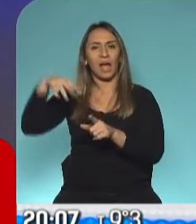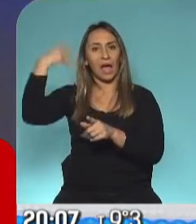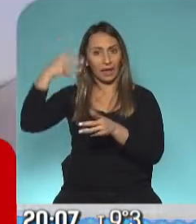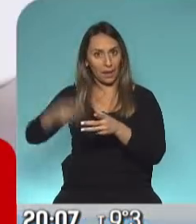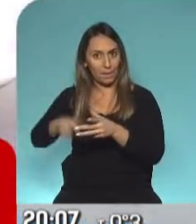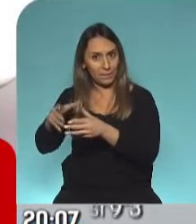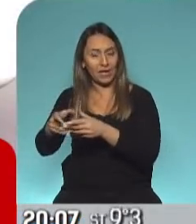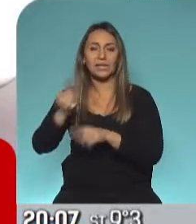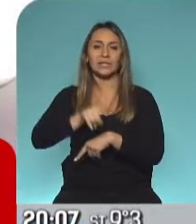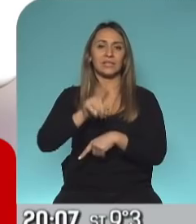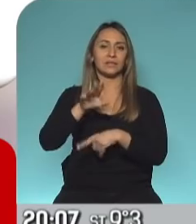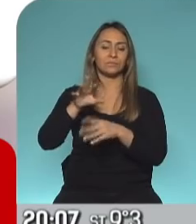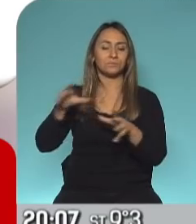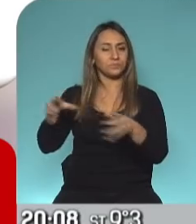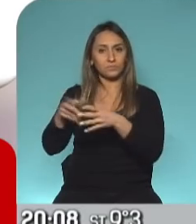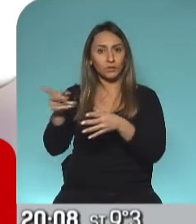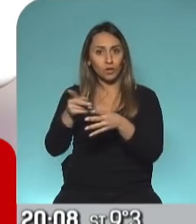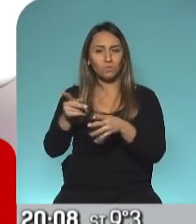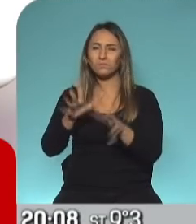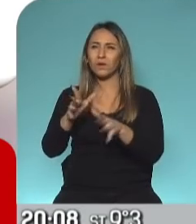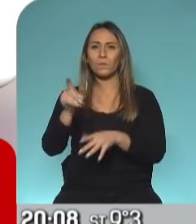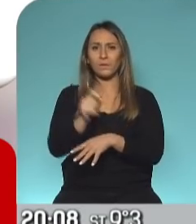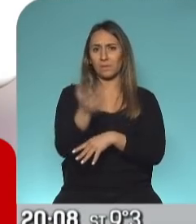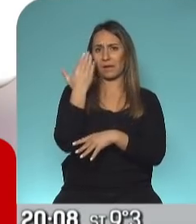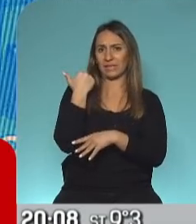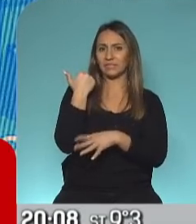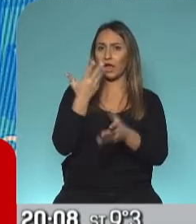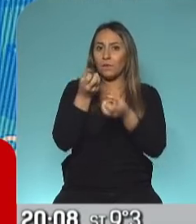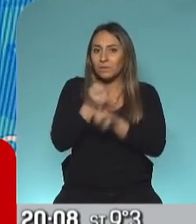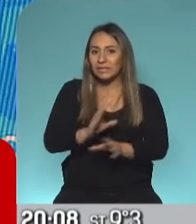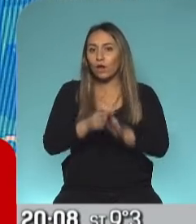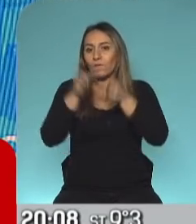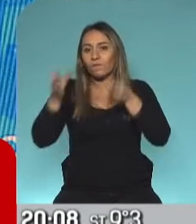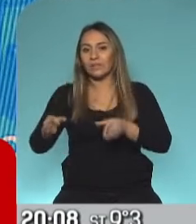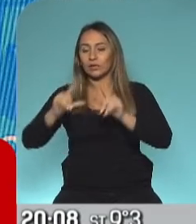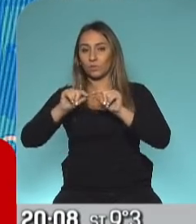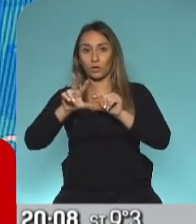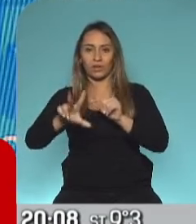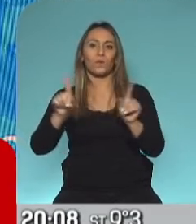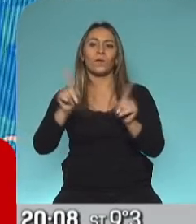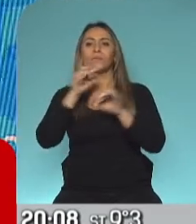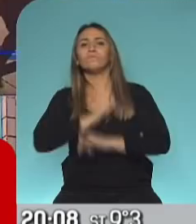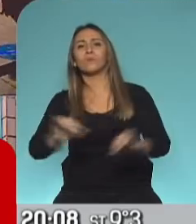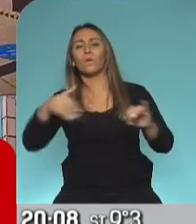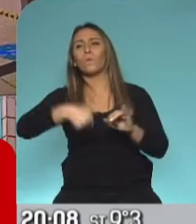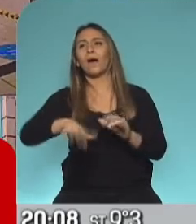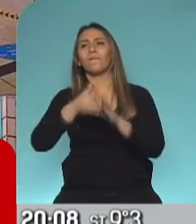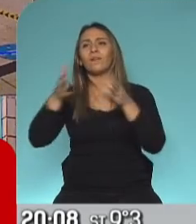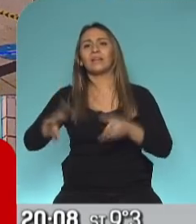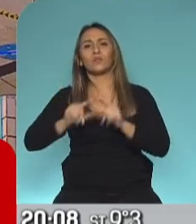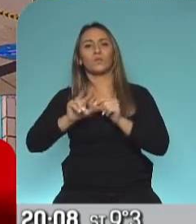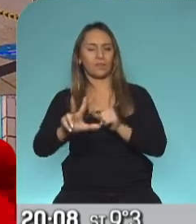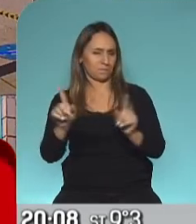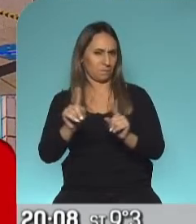donde ya a mediados del mes pasado empezaron la fase 3. No es que anunciaron que iban a empezar la fase 3 como